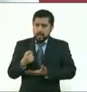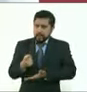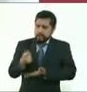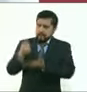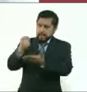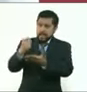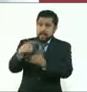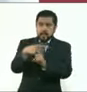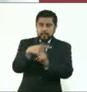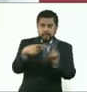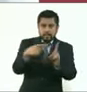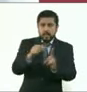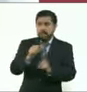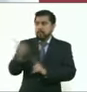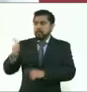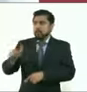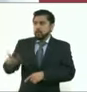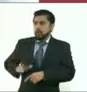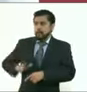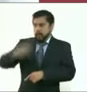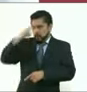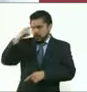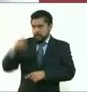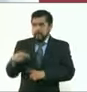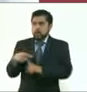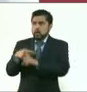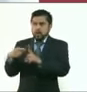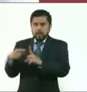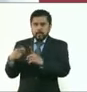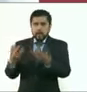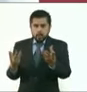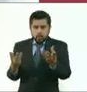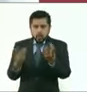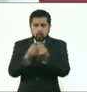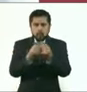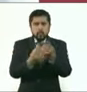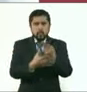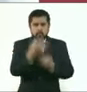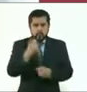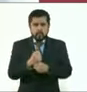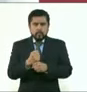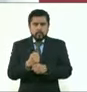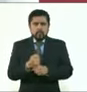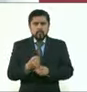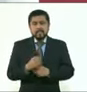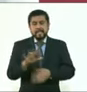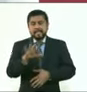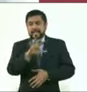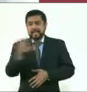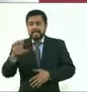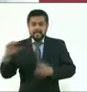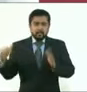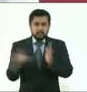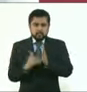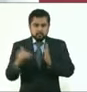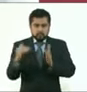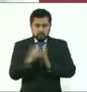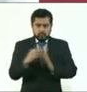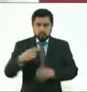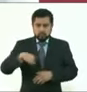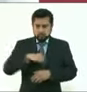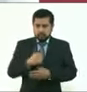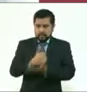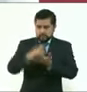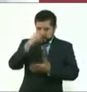la mitad de los recursos los pone el gobierno de México. Este año vamos a dar 500 millones de pesos y el gobierno de México